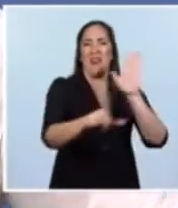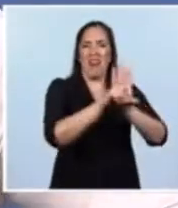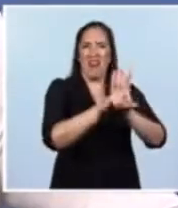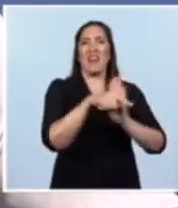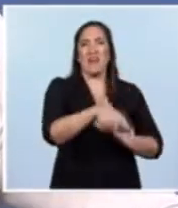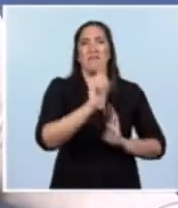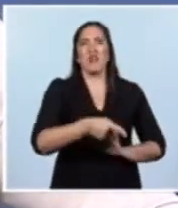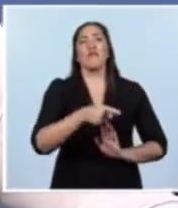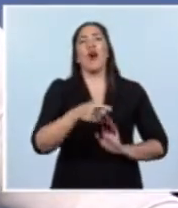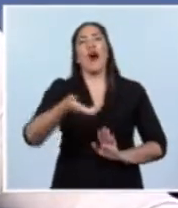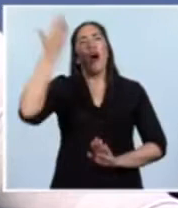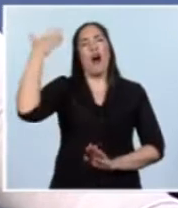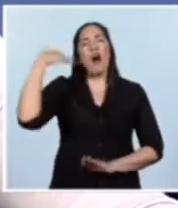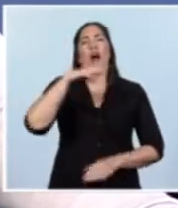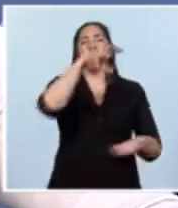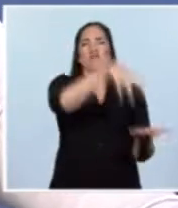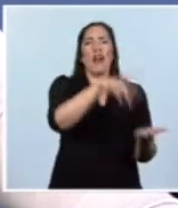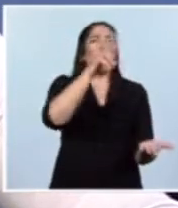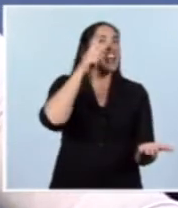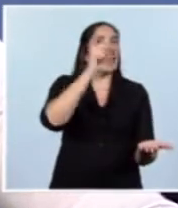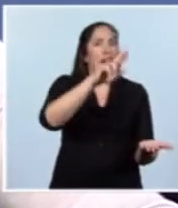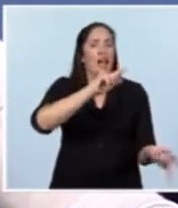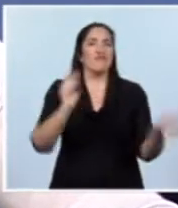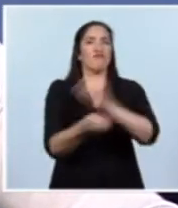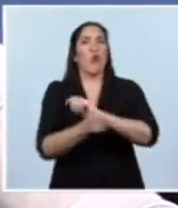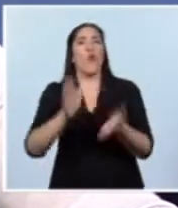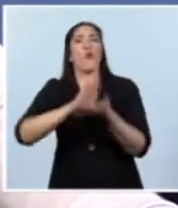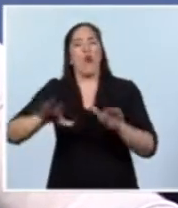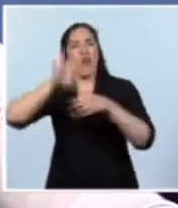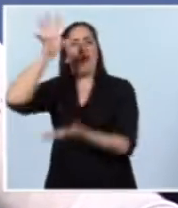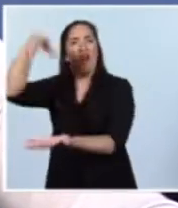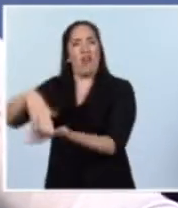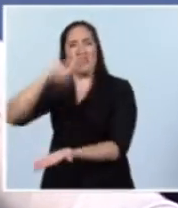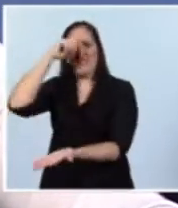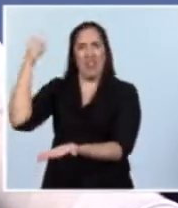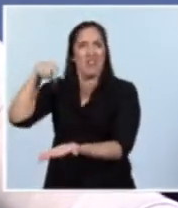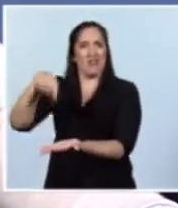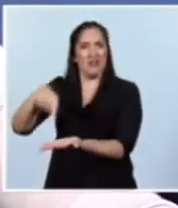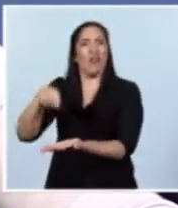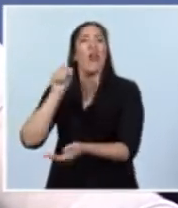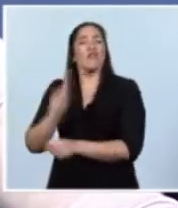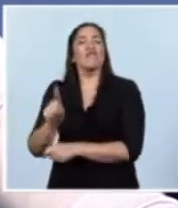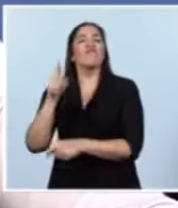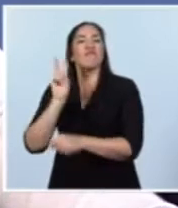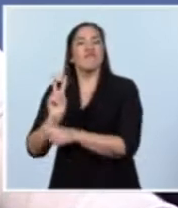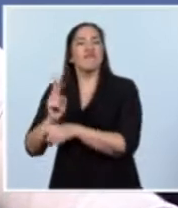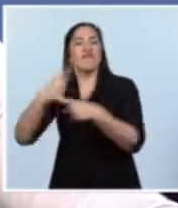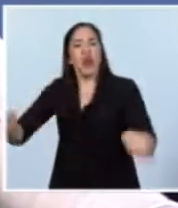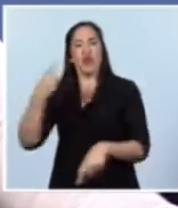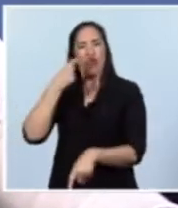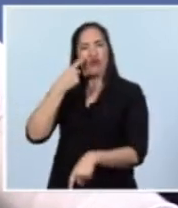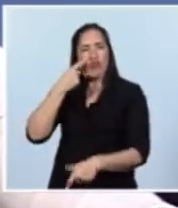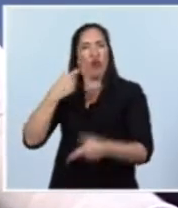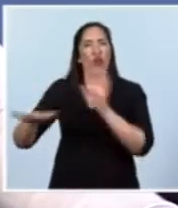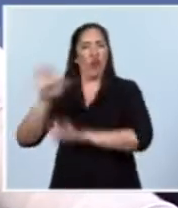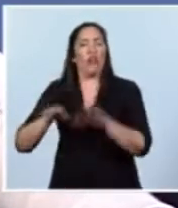que reemplace el viejo y obsoleto RENAR por una moderna agencia nacional en materia de materiales controlables